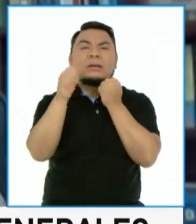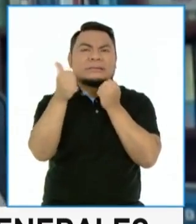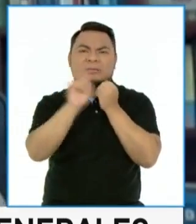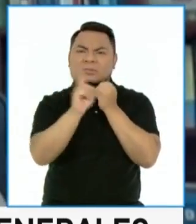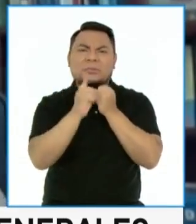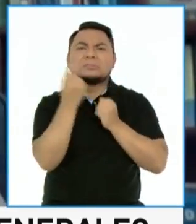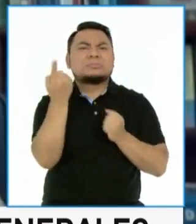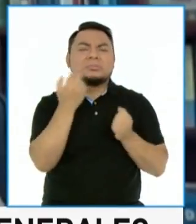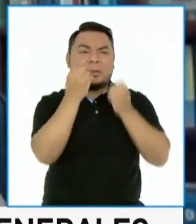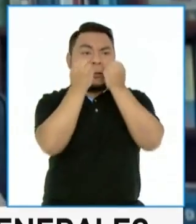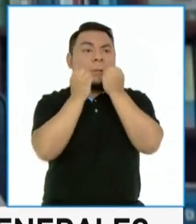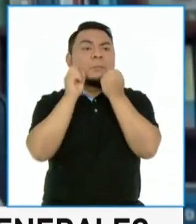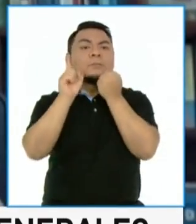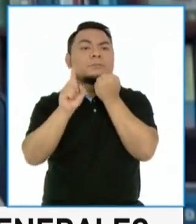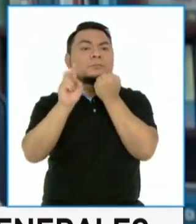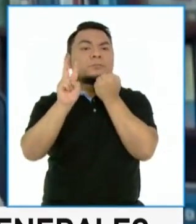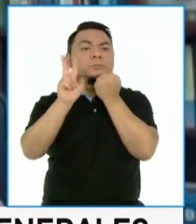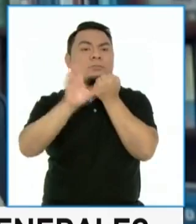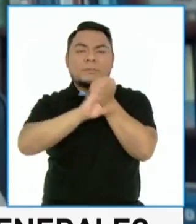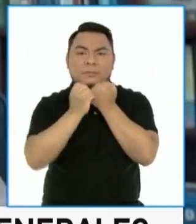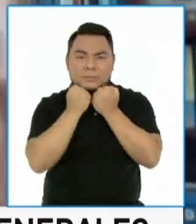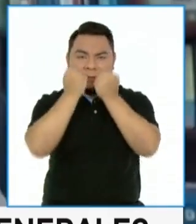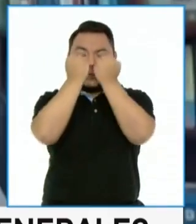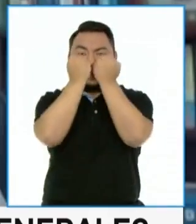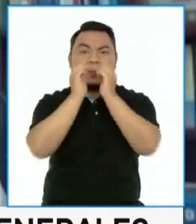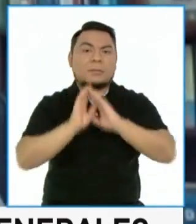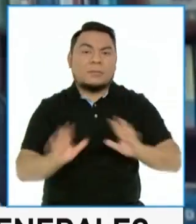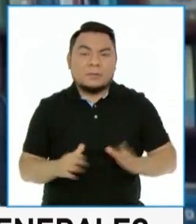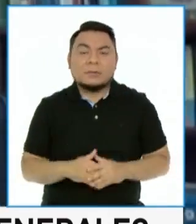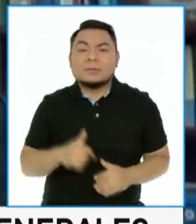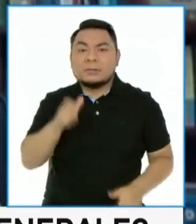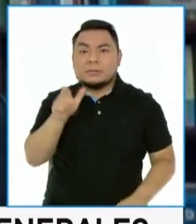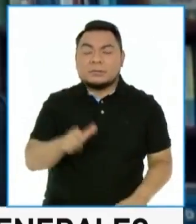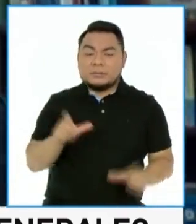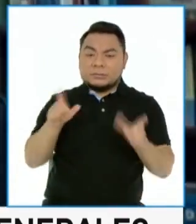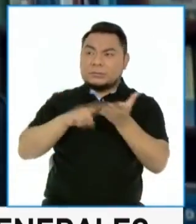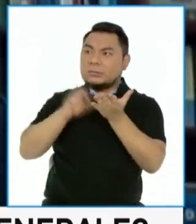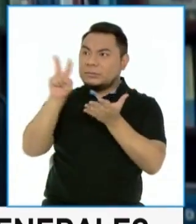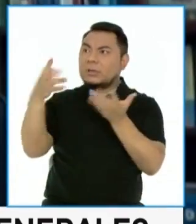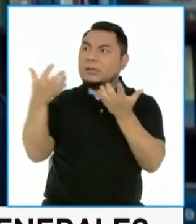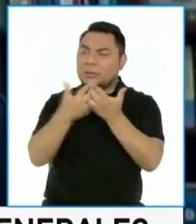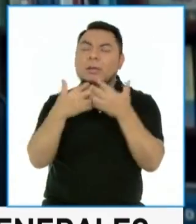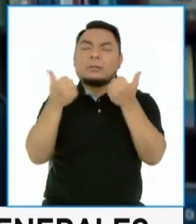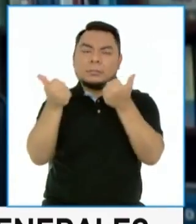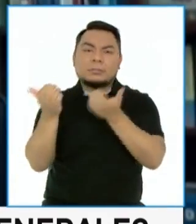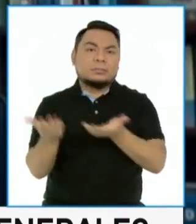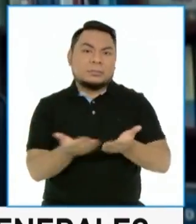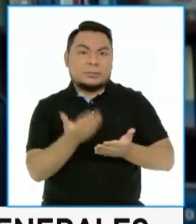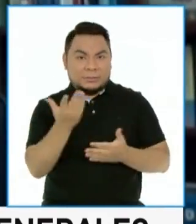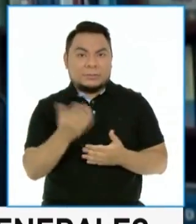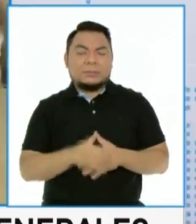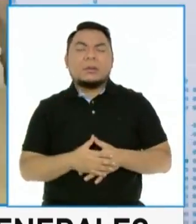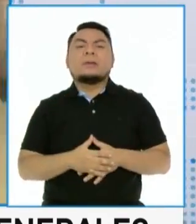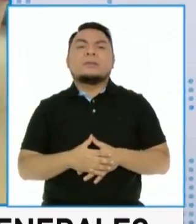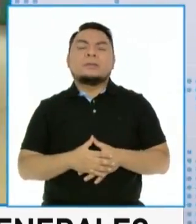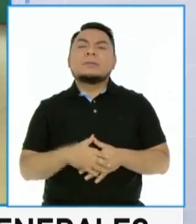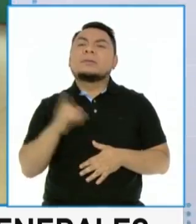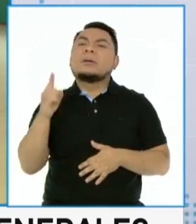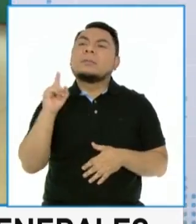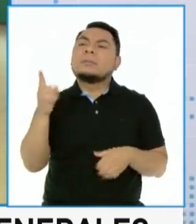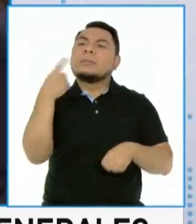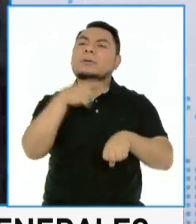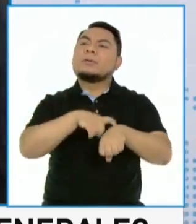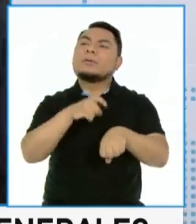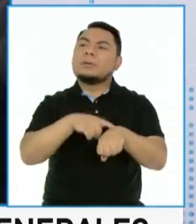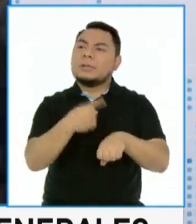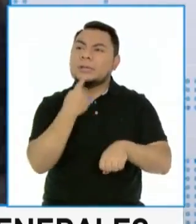de segundos para retirarse la mascarilla, volvérsela a subir y que el miembro de mesa lo pueda identificar. Claro. Ahora, en los primeros horarios, ¿no es